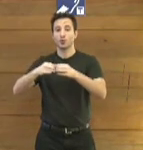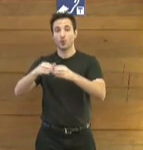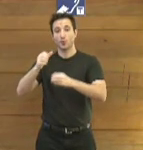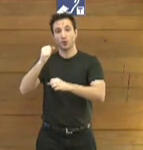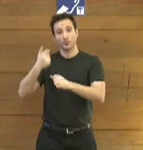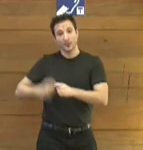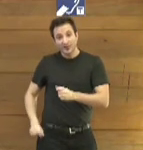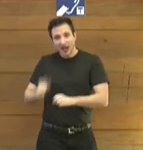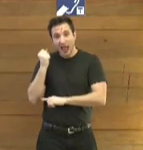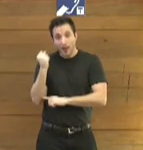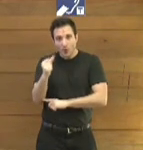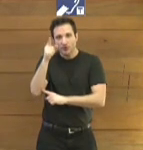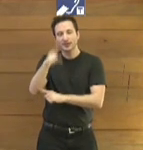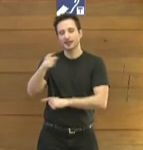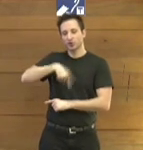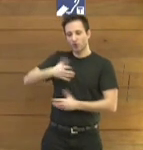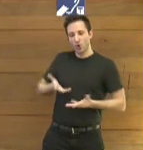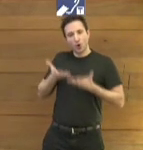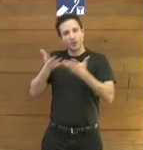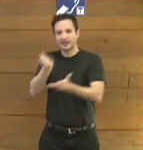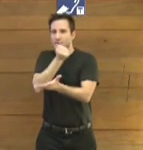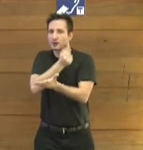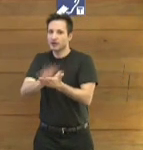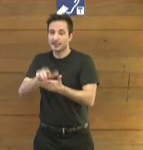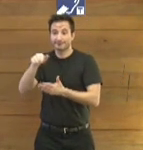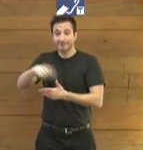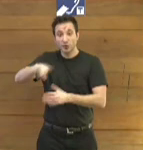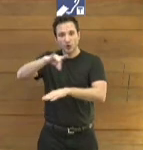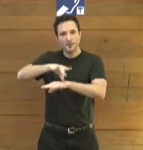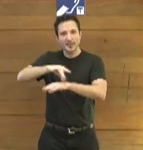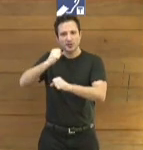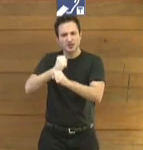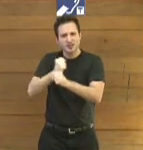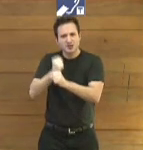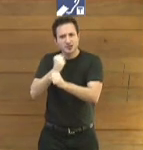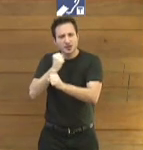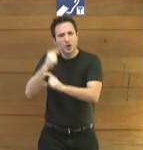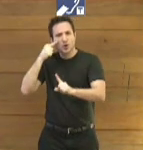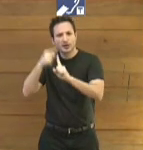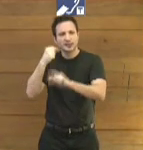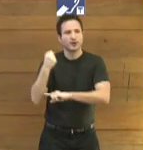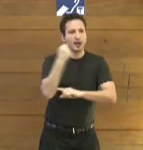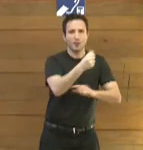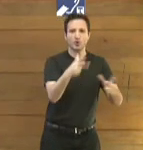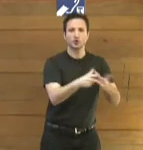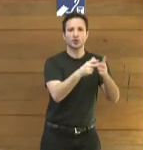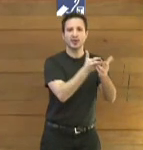profesionales que han estado dando en primera línea el apoyo a todos el resto de la sociedad.